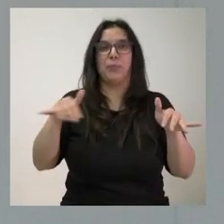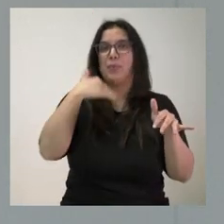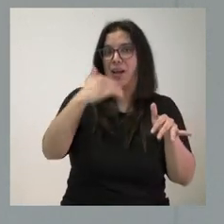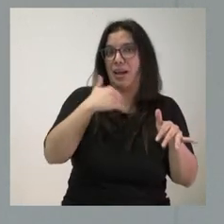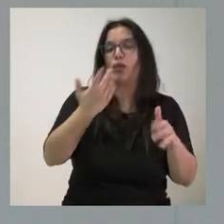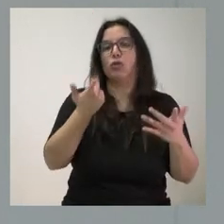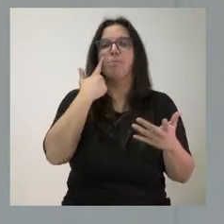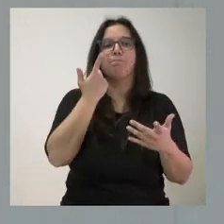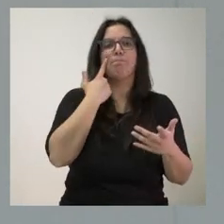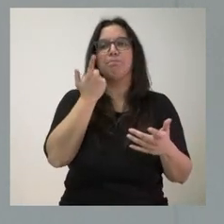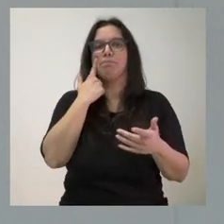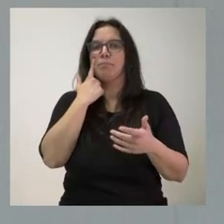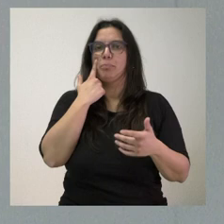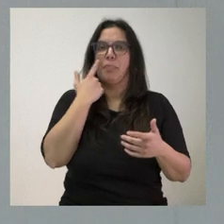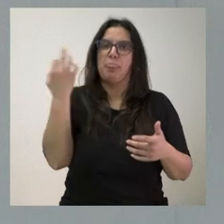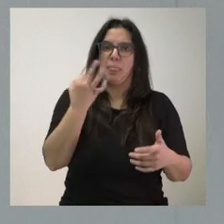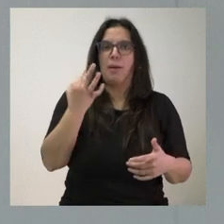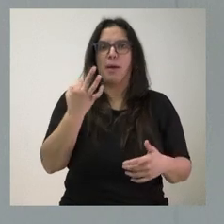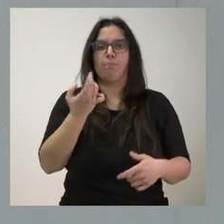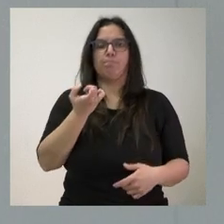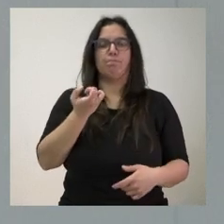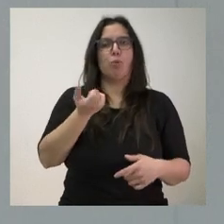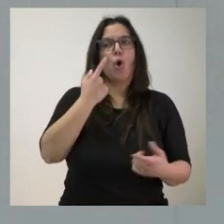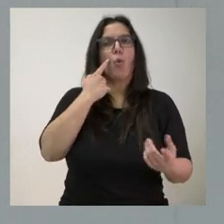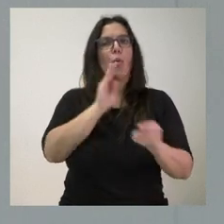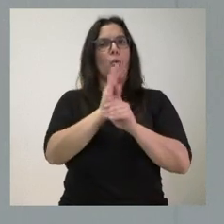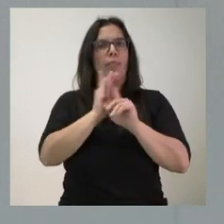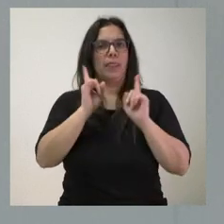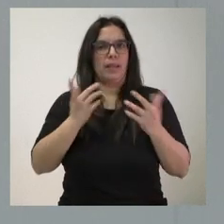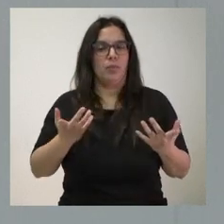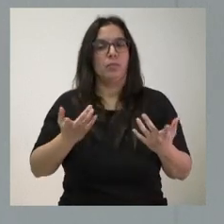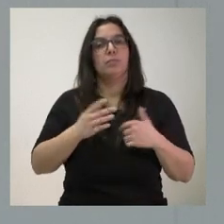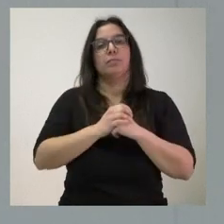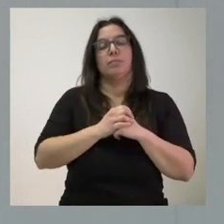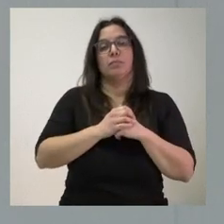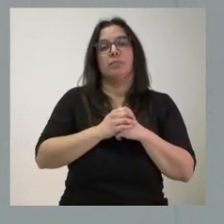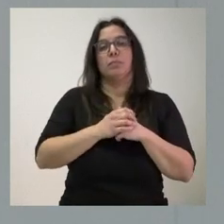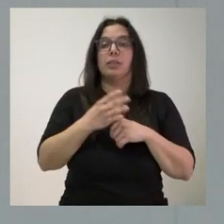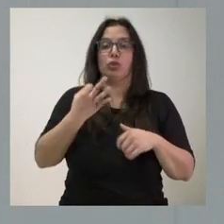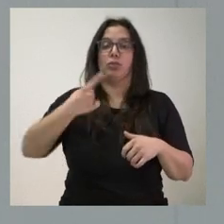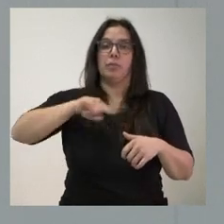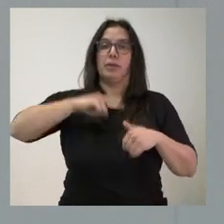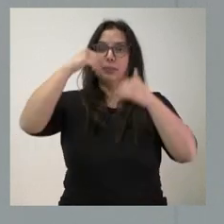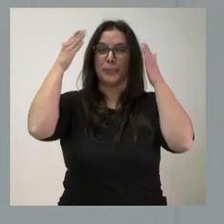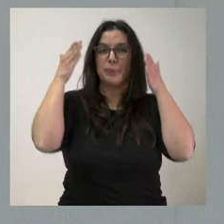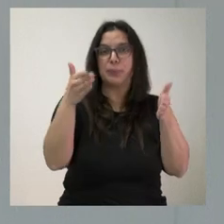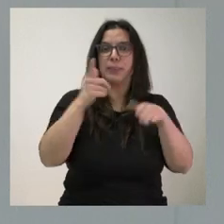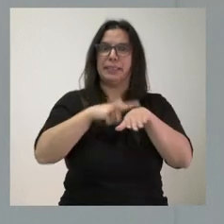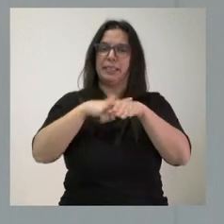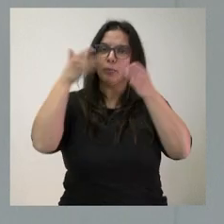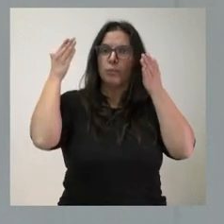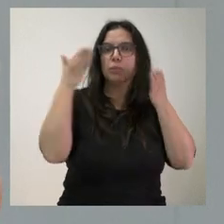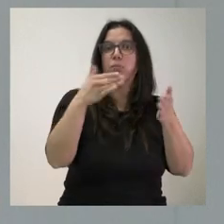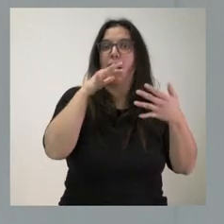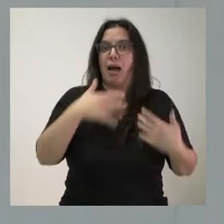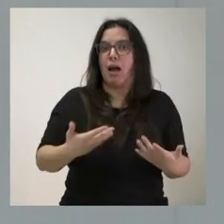tanto, tenemos que estar todavía a día de hoy con una especial precaución. Esto dedica gran parte de nuestra atención y nuestro tiempo en este momento